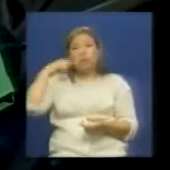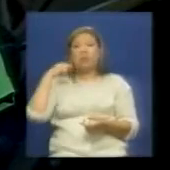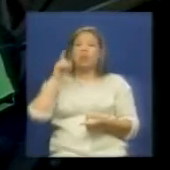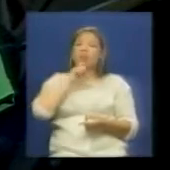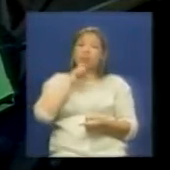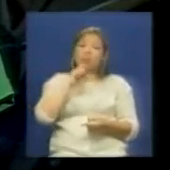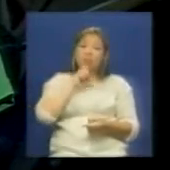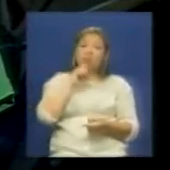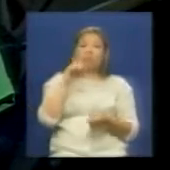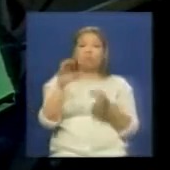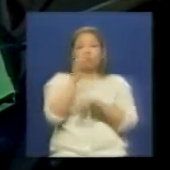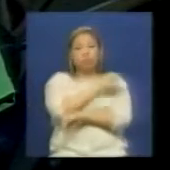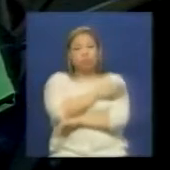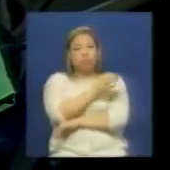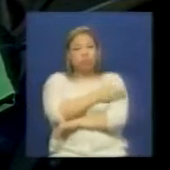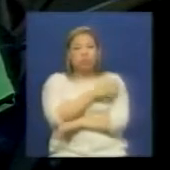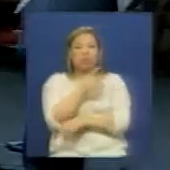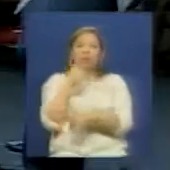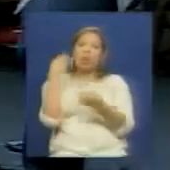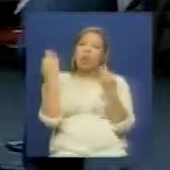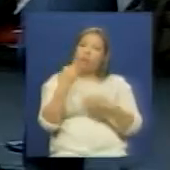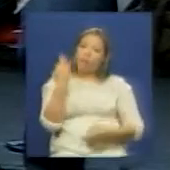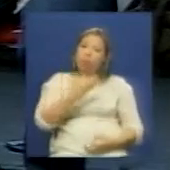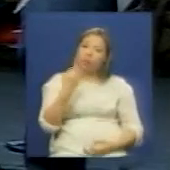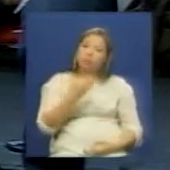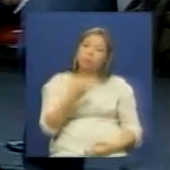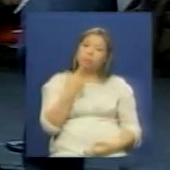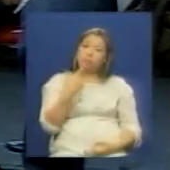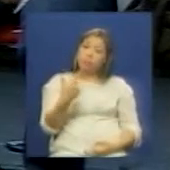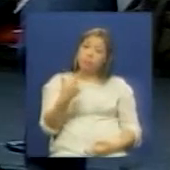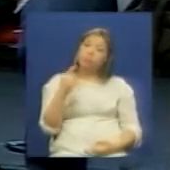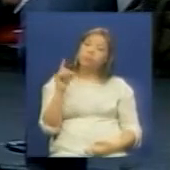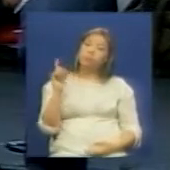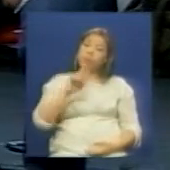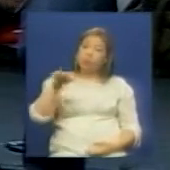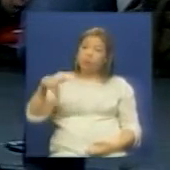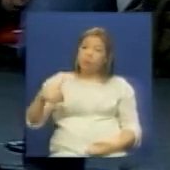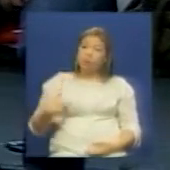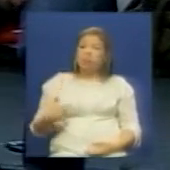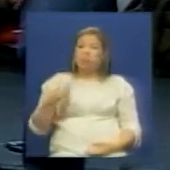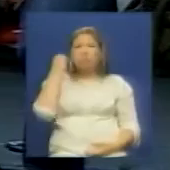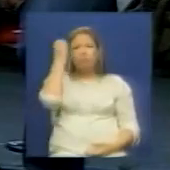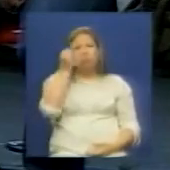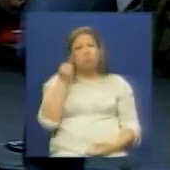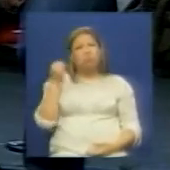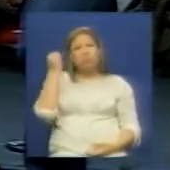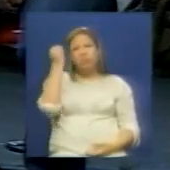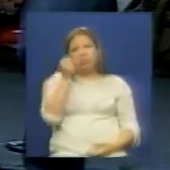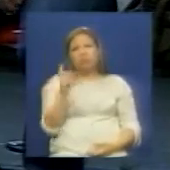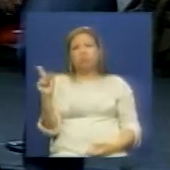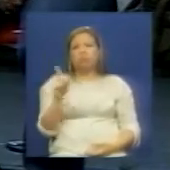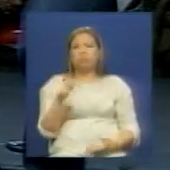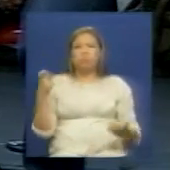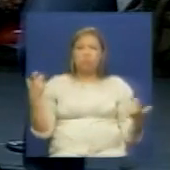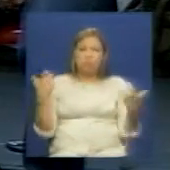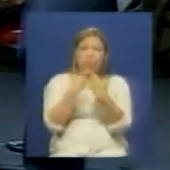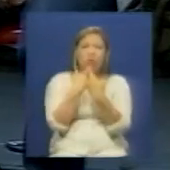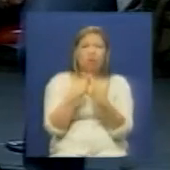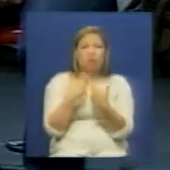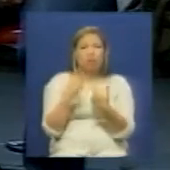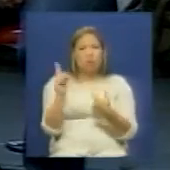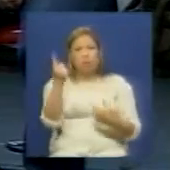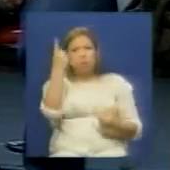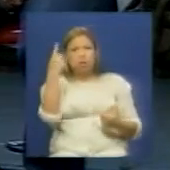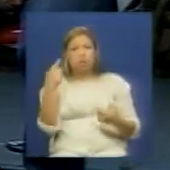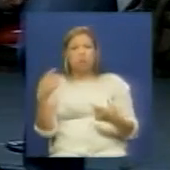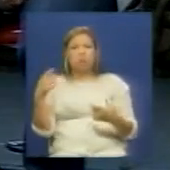amarga de la derecha y de verdad como decimos nosotros se perdió una batalla pero no la guerra creo que el movimiento